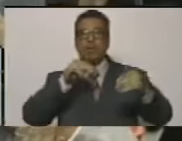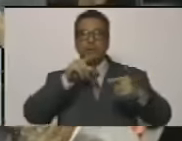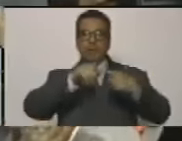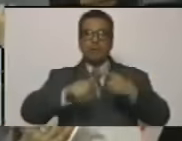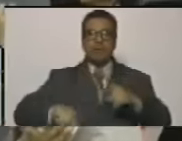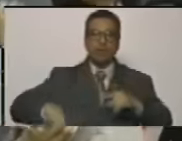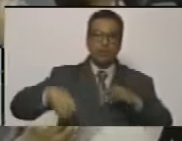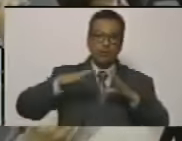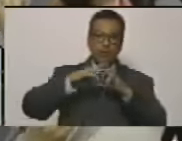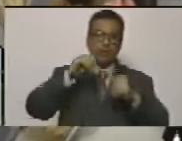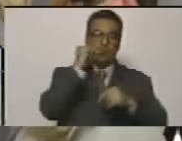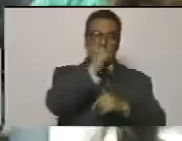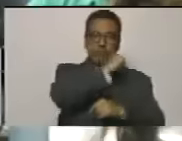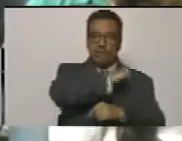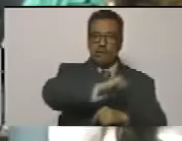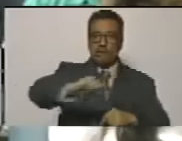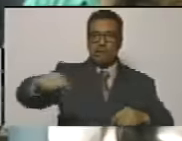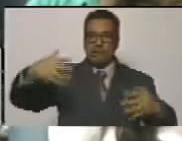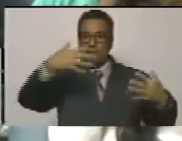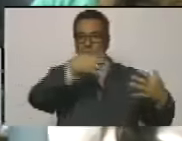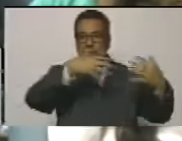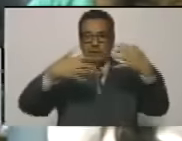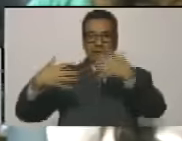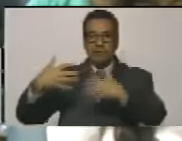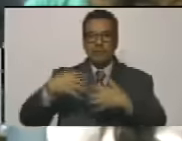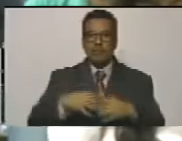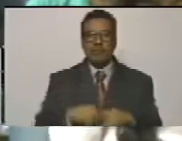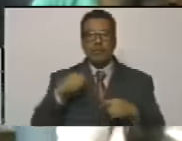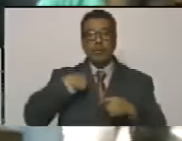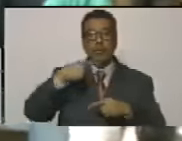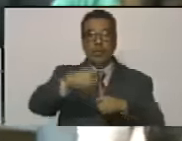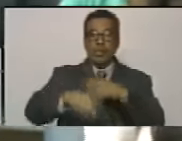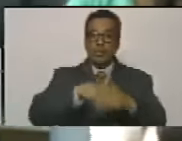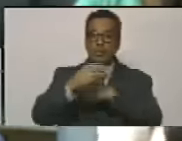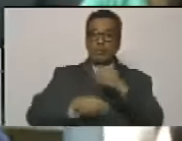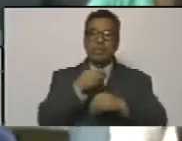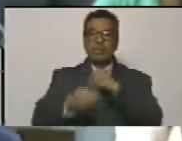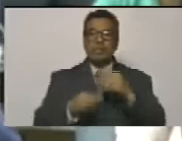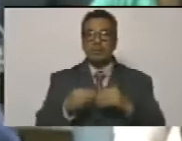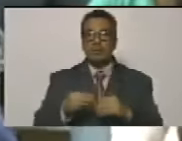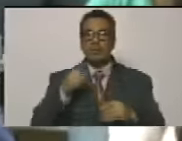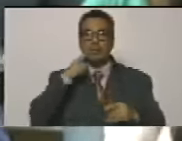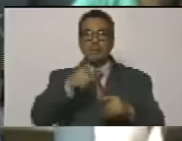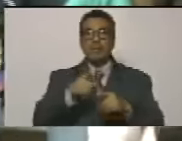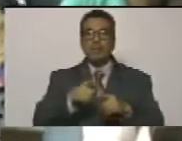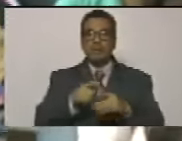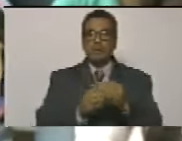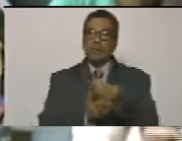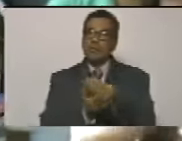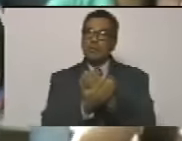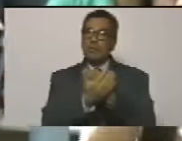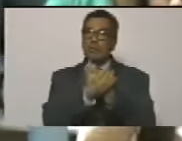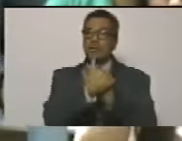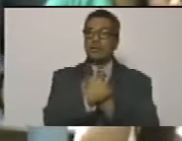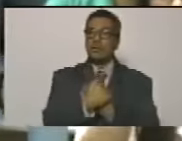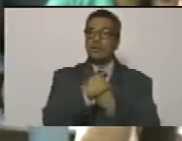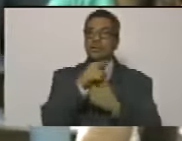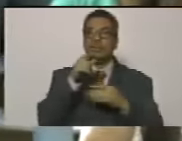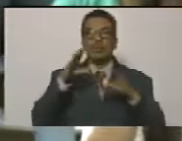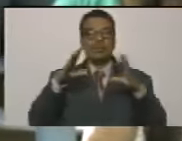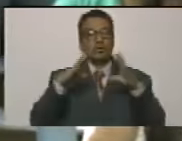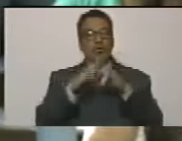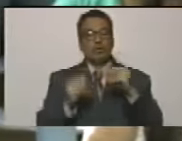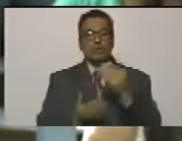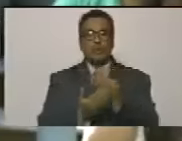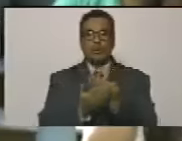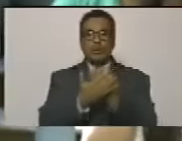criminales de guerra y ustedes han sido bastante omisos porque se esconden se esconden